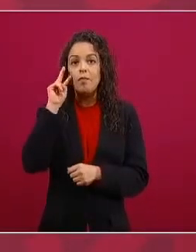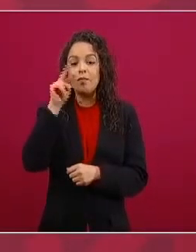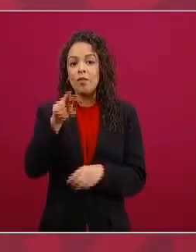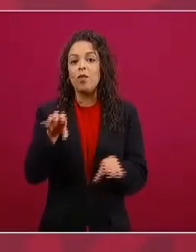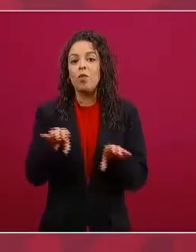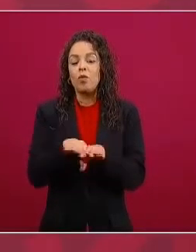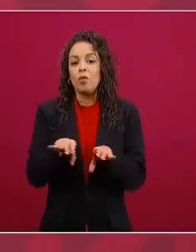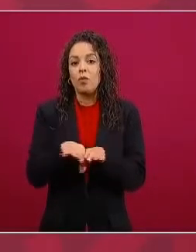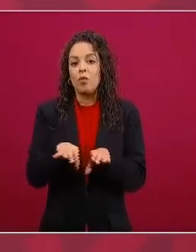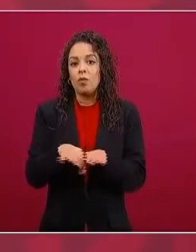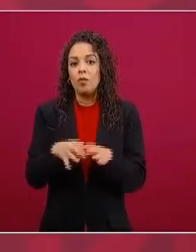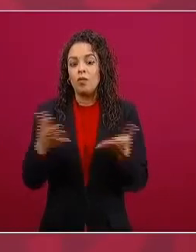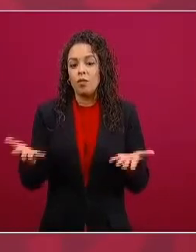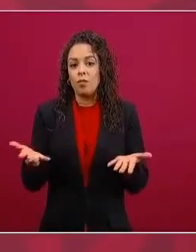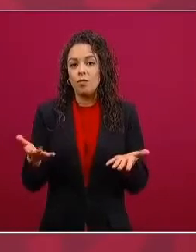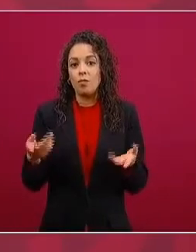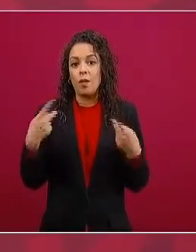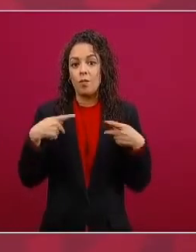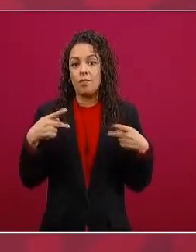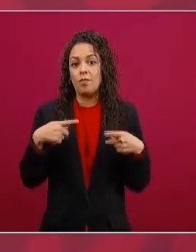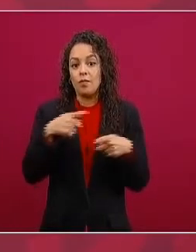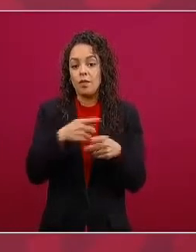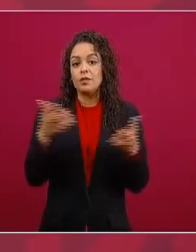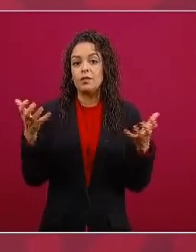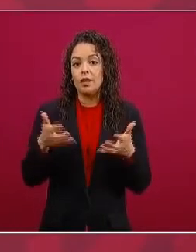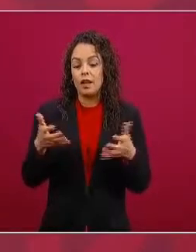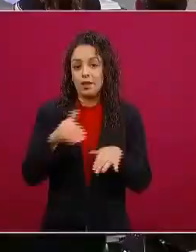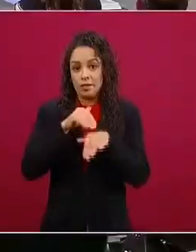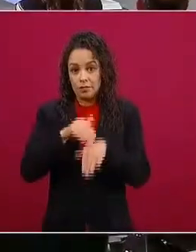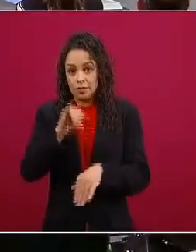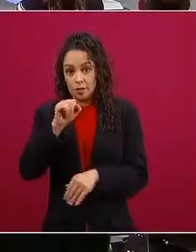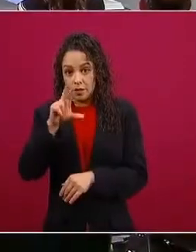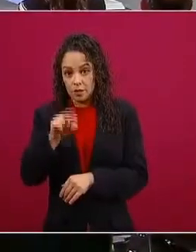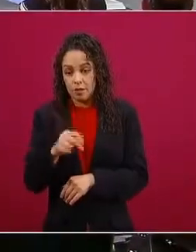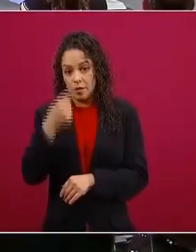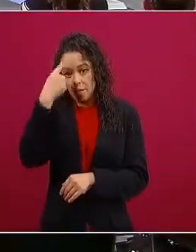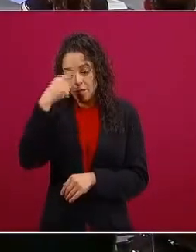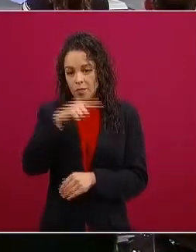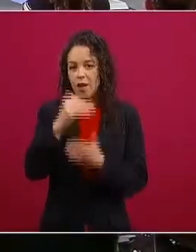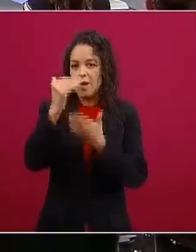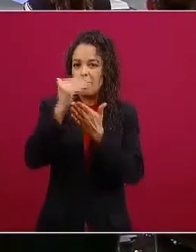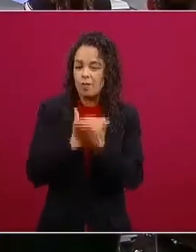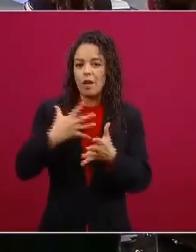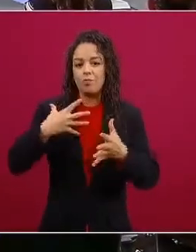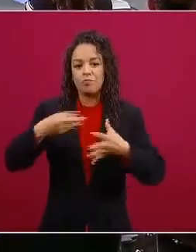no se propague la epidemia